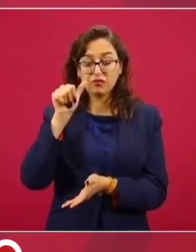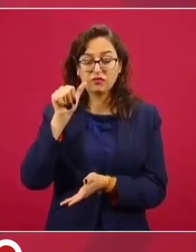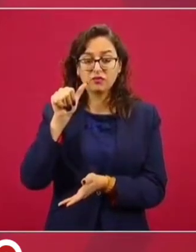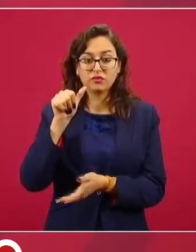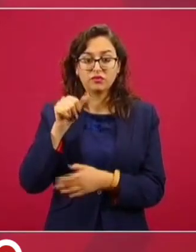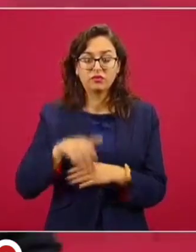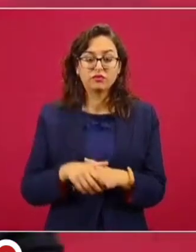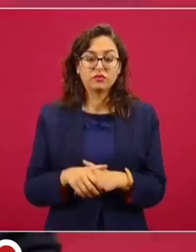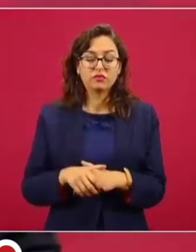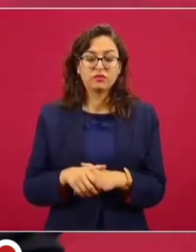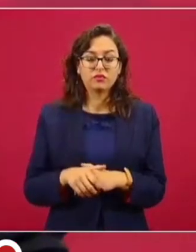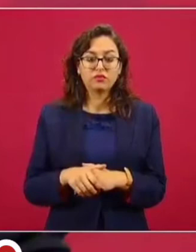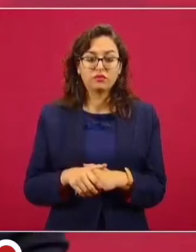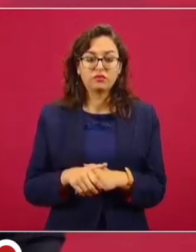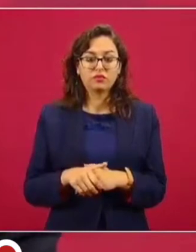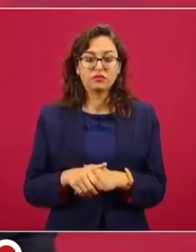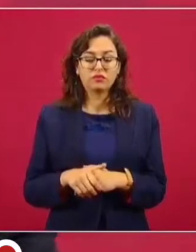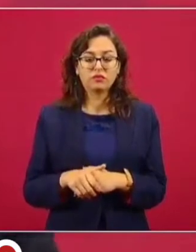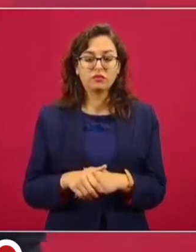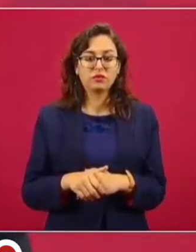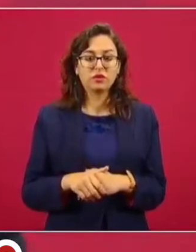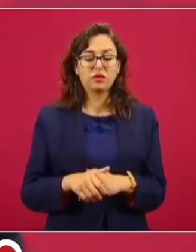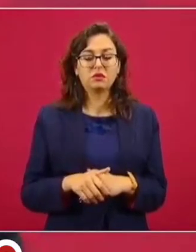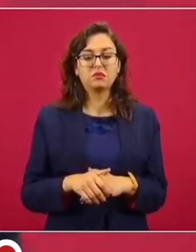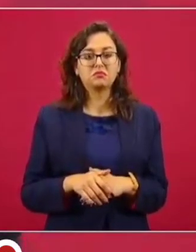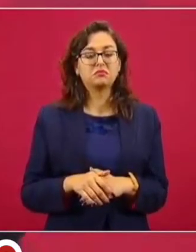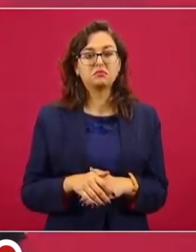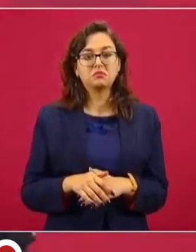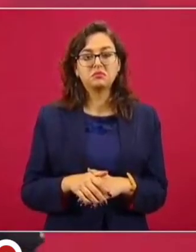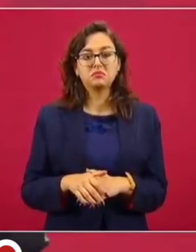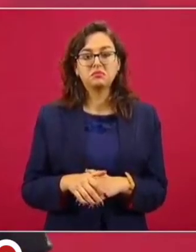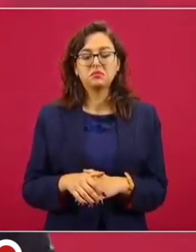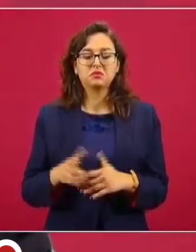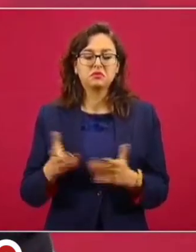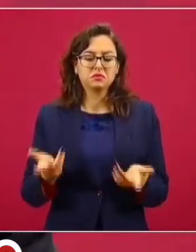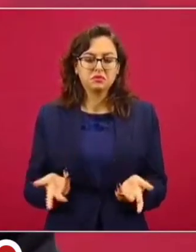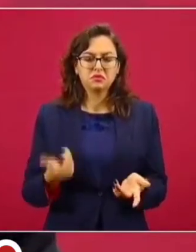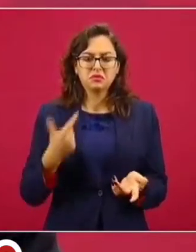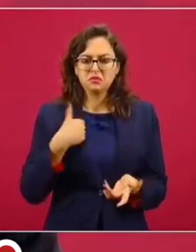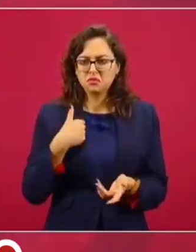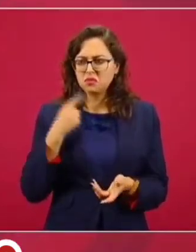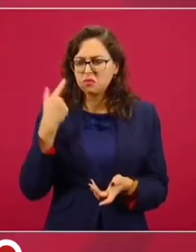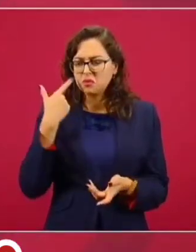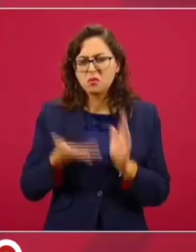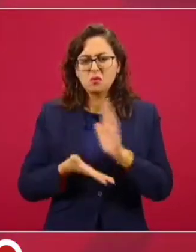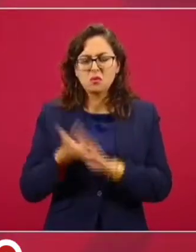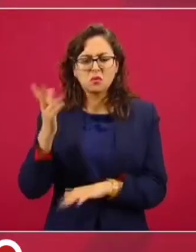voy de gira y me encuentro a un